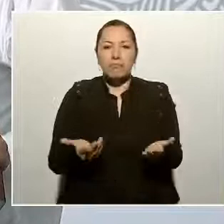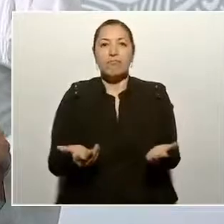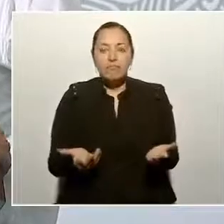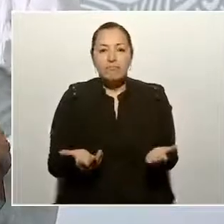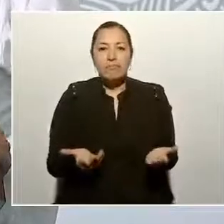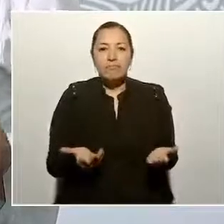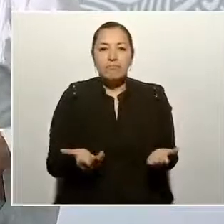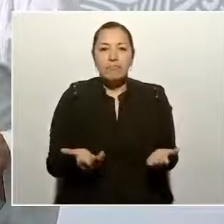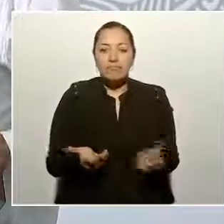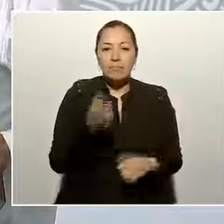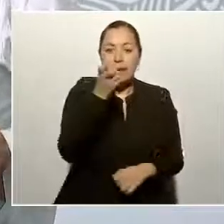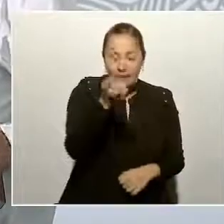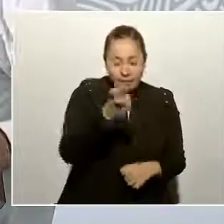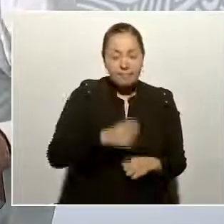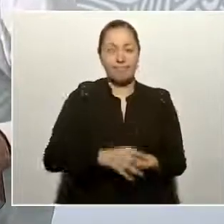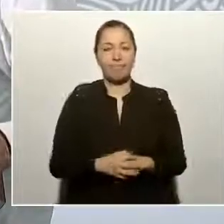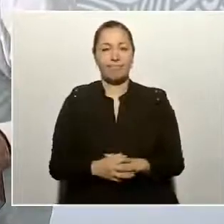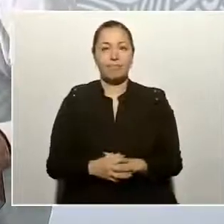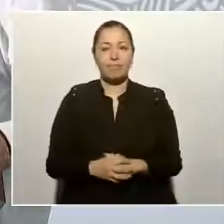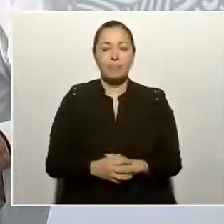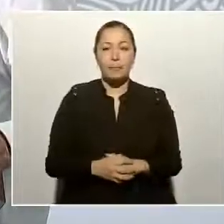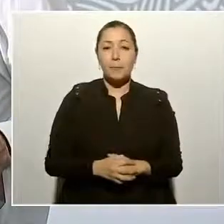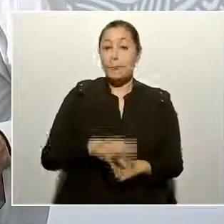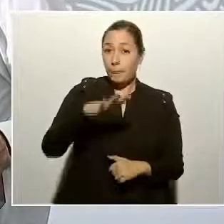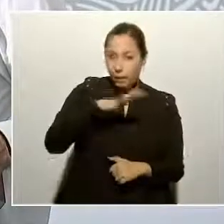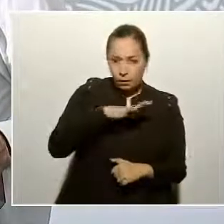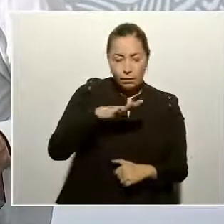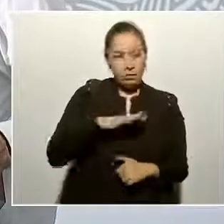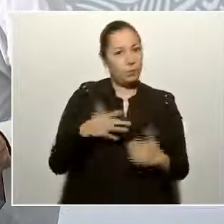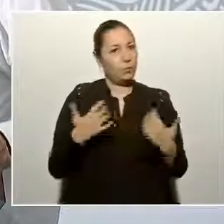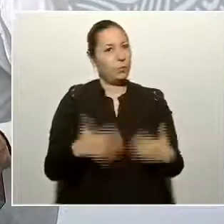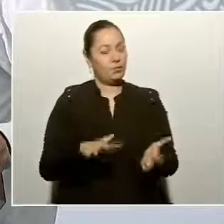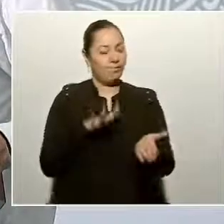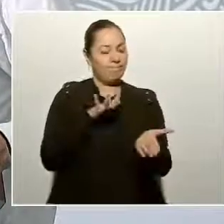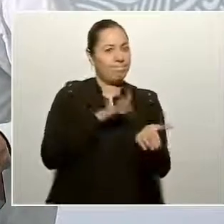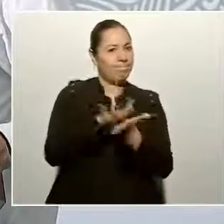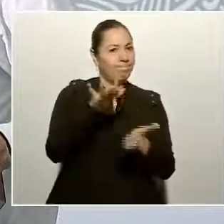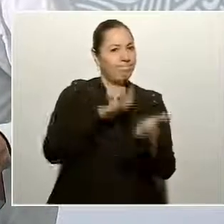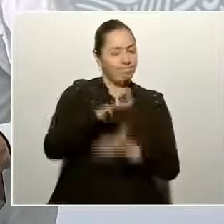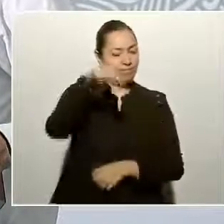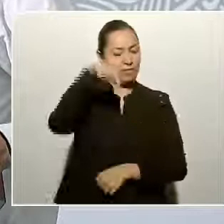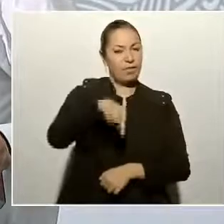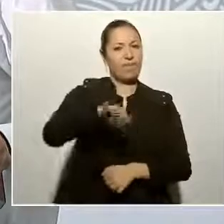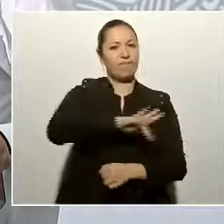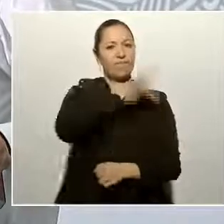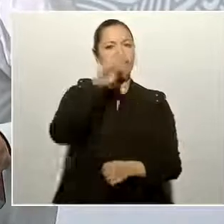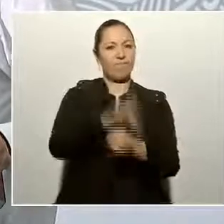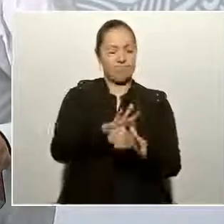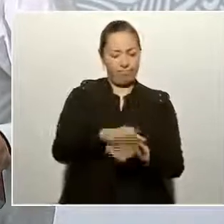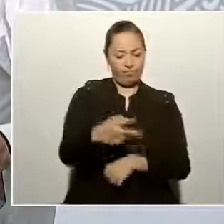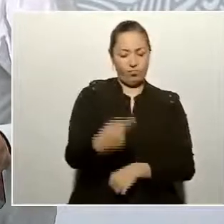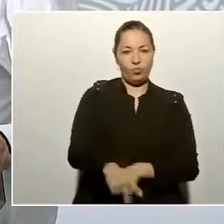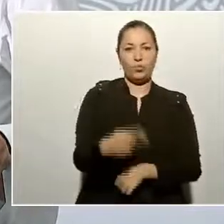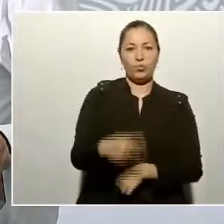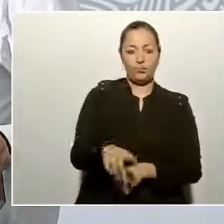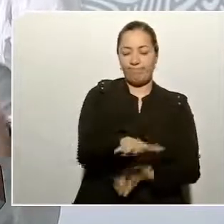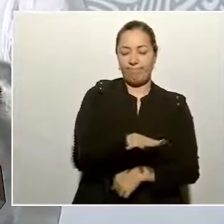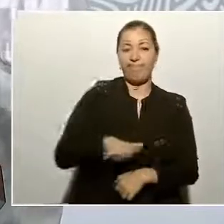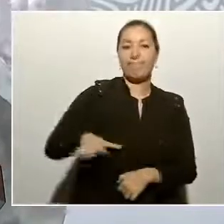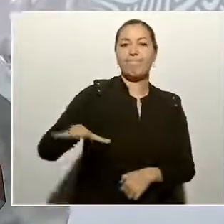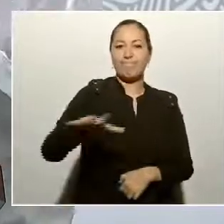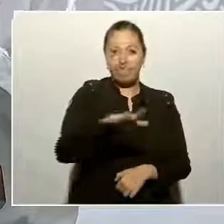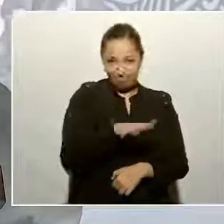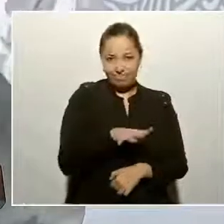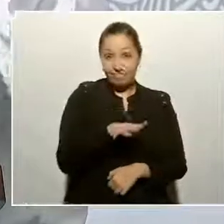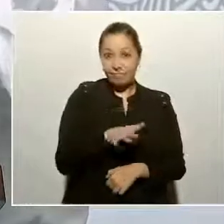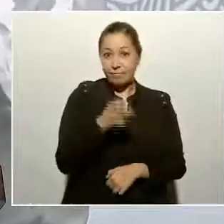Entonces, tenemos el gran apoyo, el gran respaldo de las Fuerzas Armadas, que